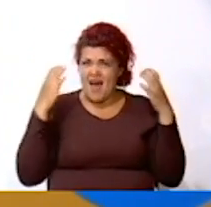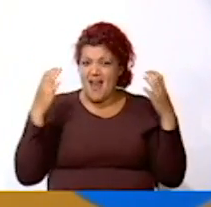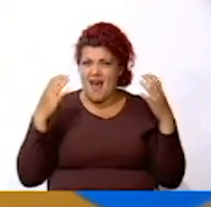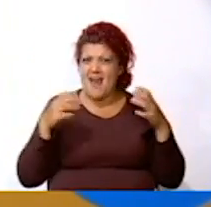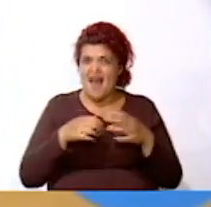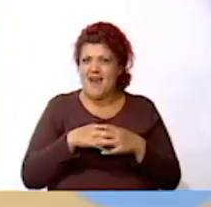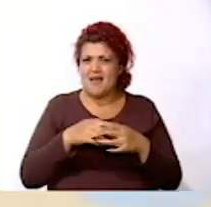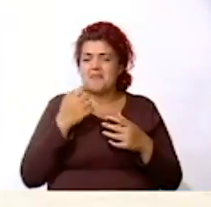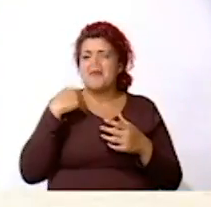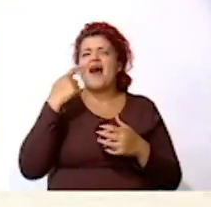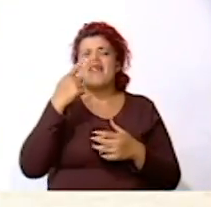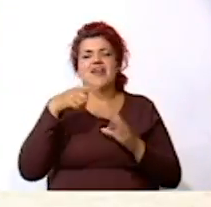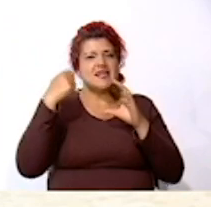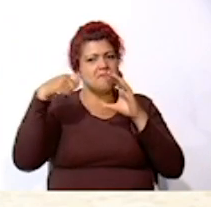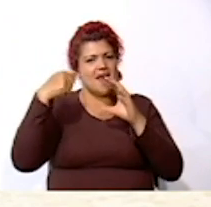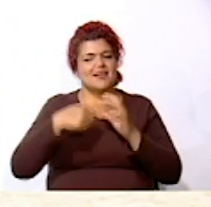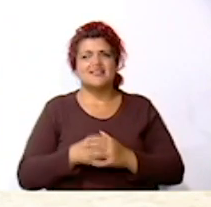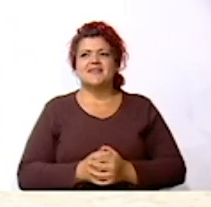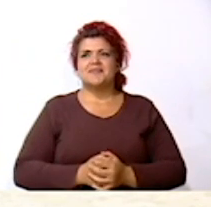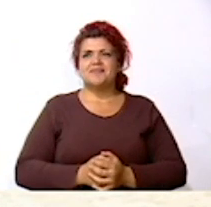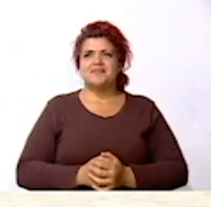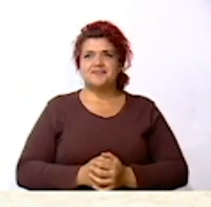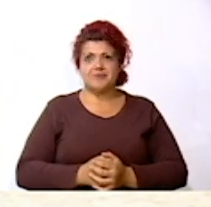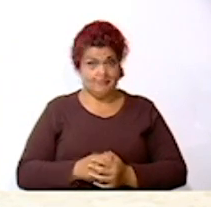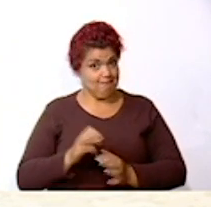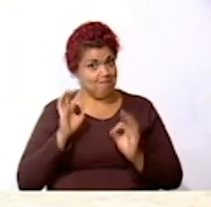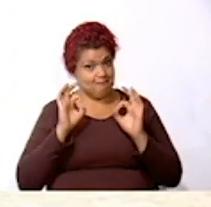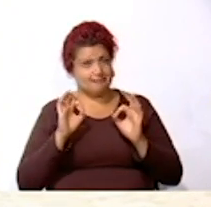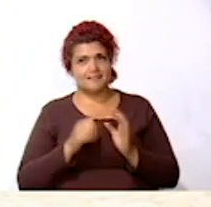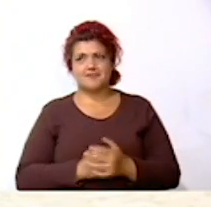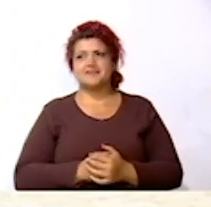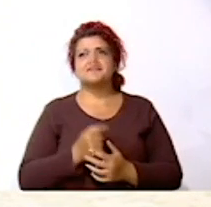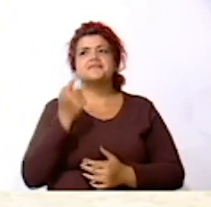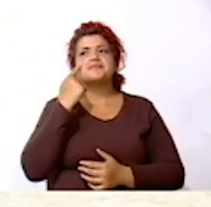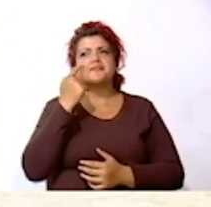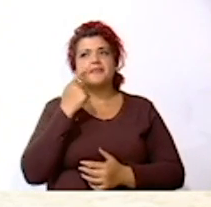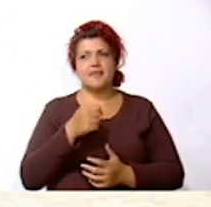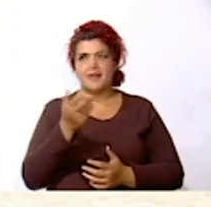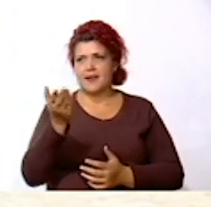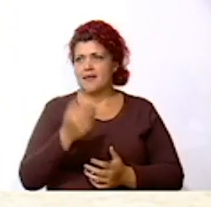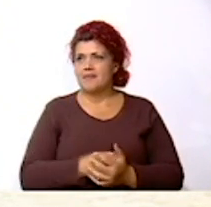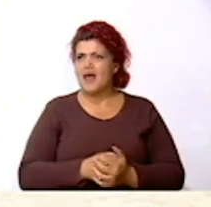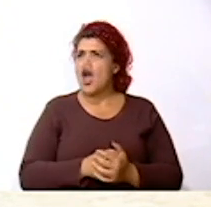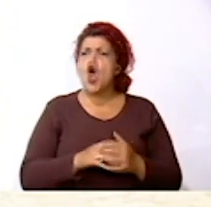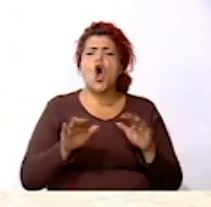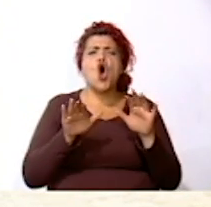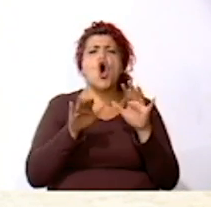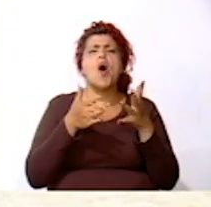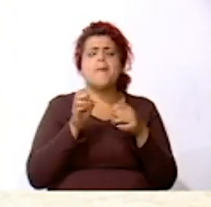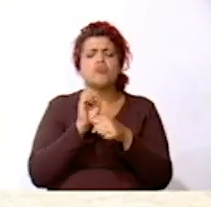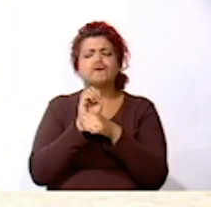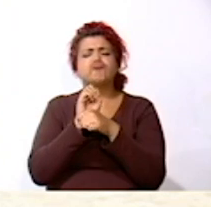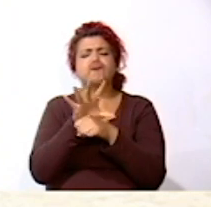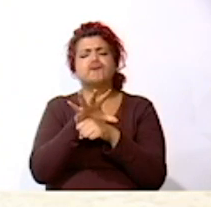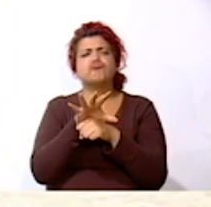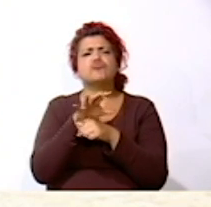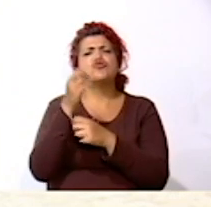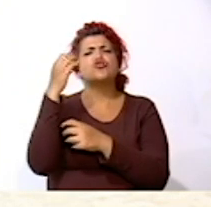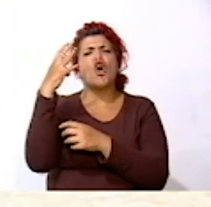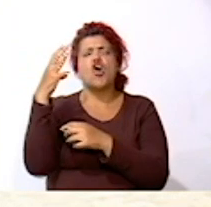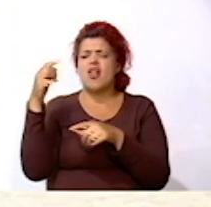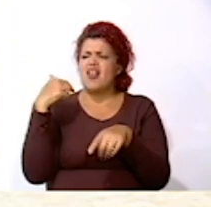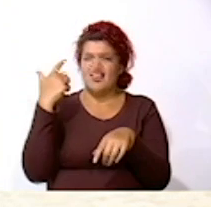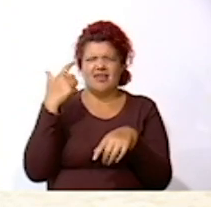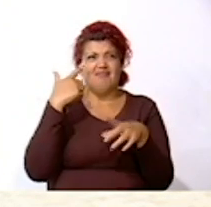imágenes Muy bien Veamos por ahí ¿Cómo influye el sol en las condiciones